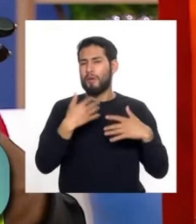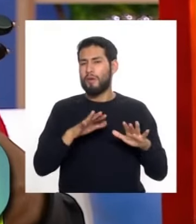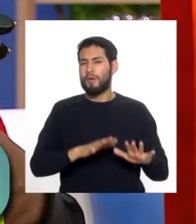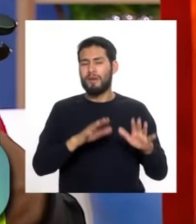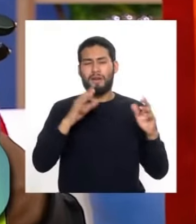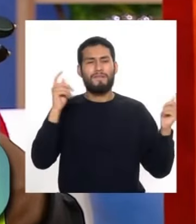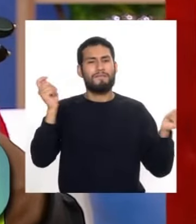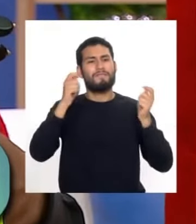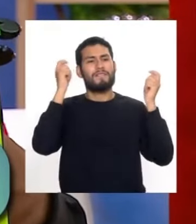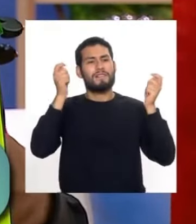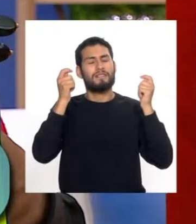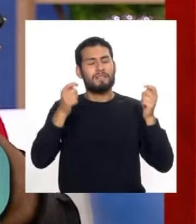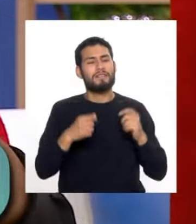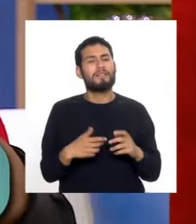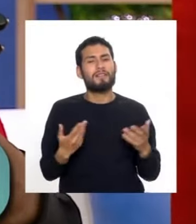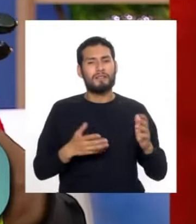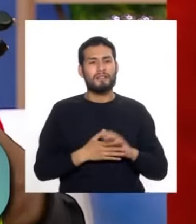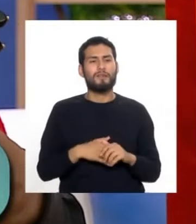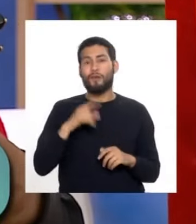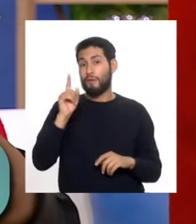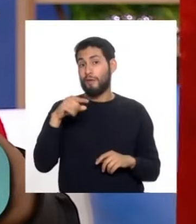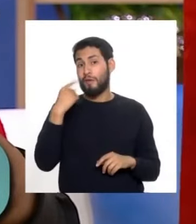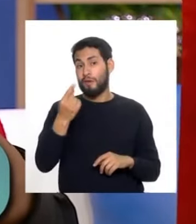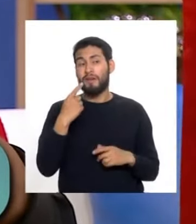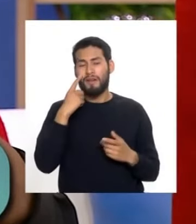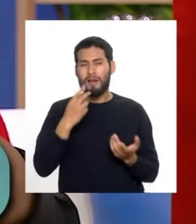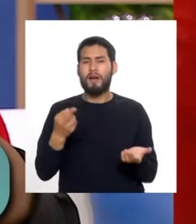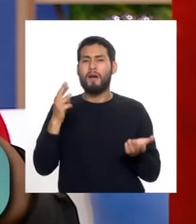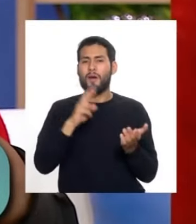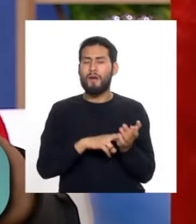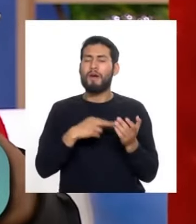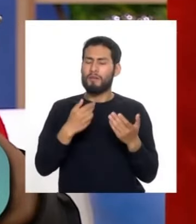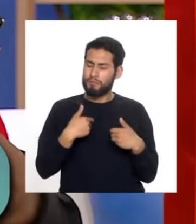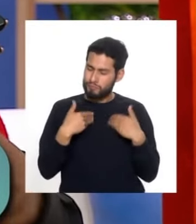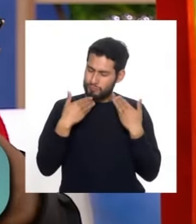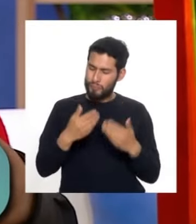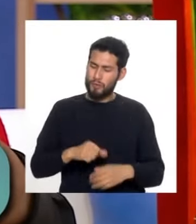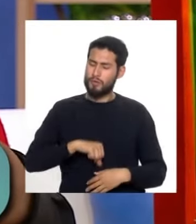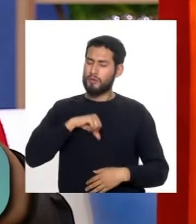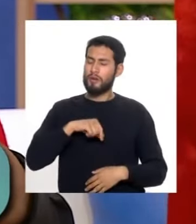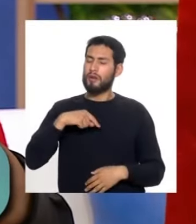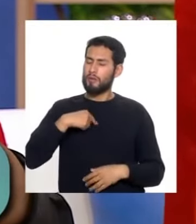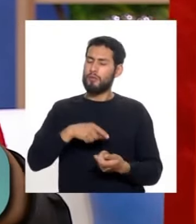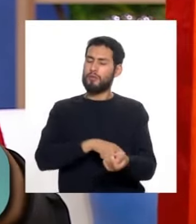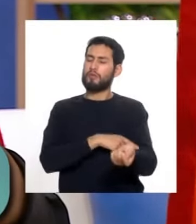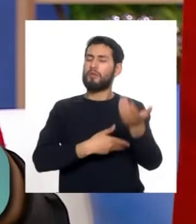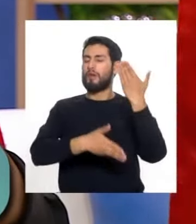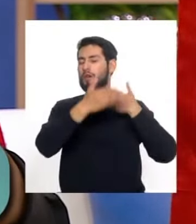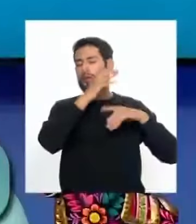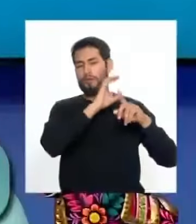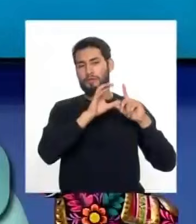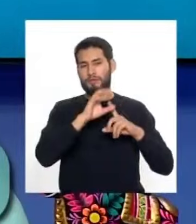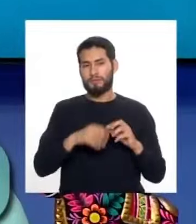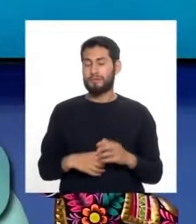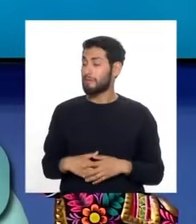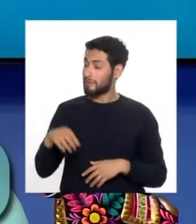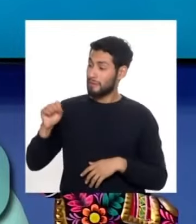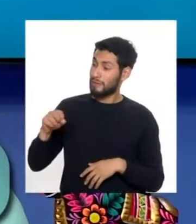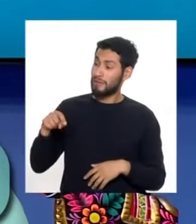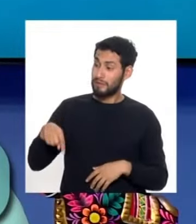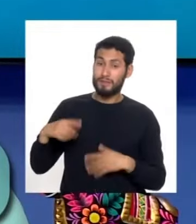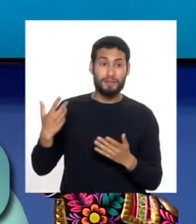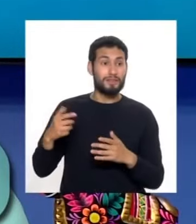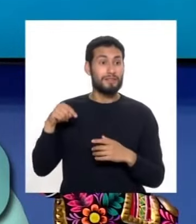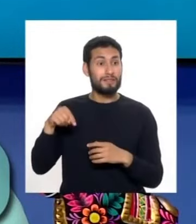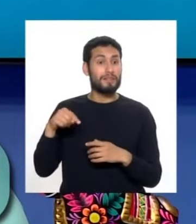fiesta, que solamente es reforzar y sentirnos orgullosos en nuestras raíces culturales, Fátima. Claro que sí, además, como decimos acá,